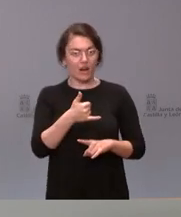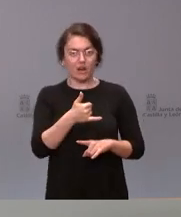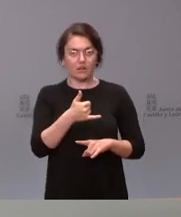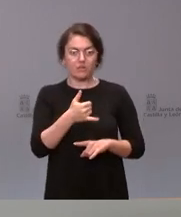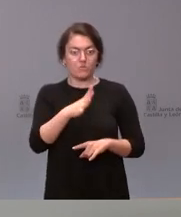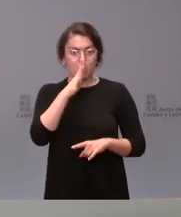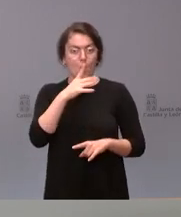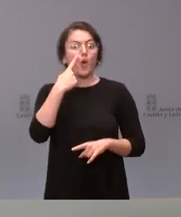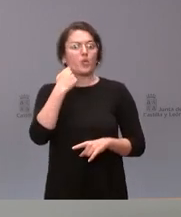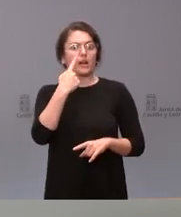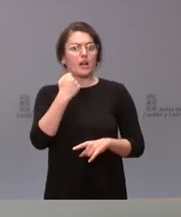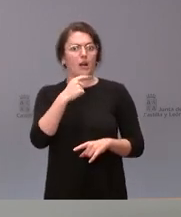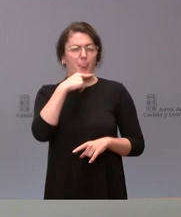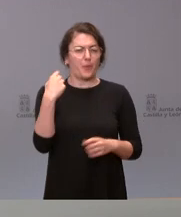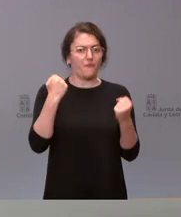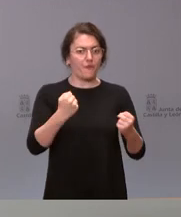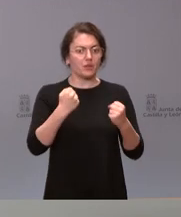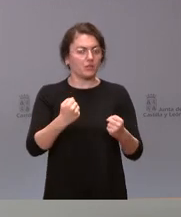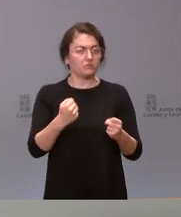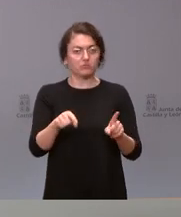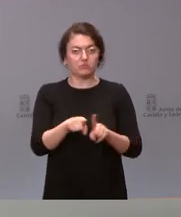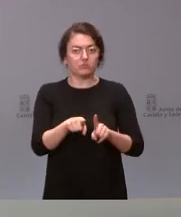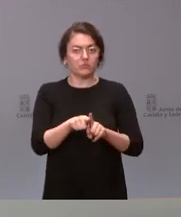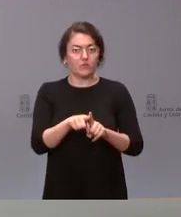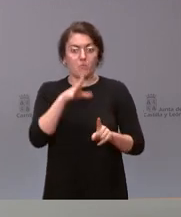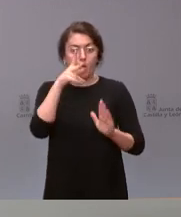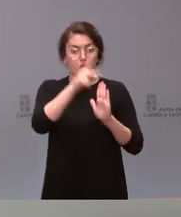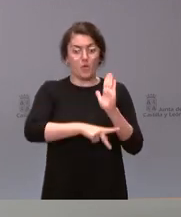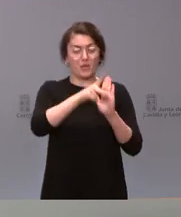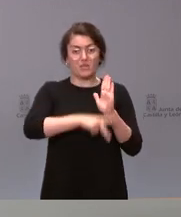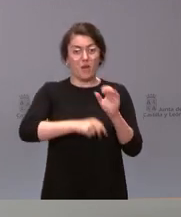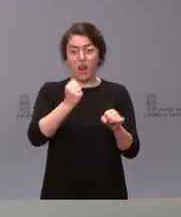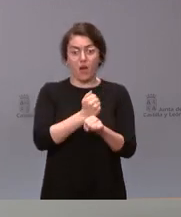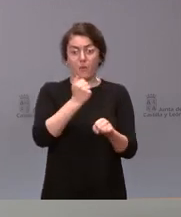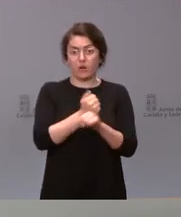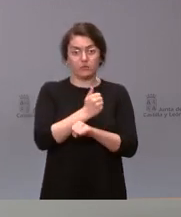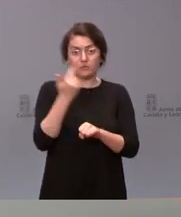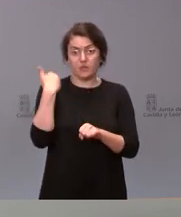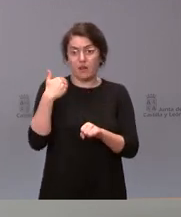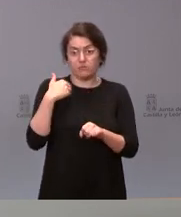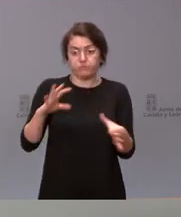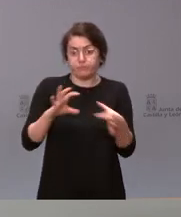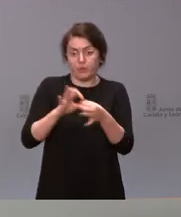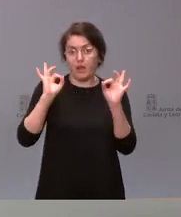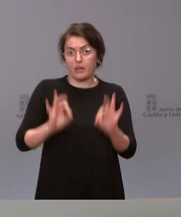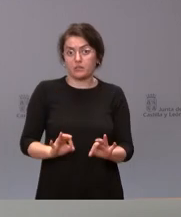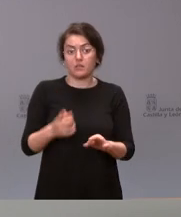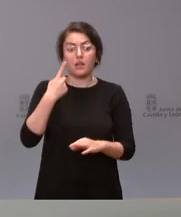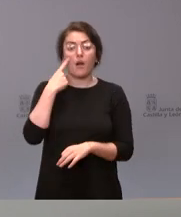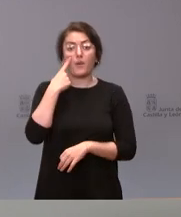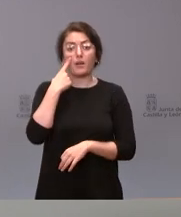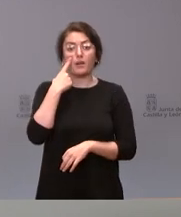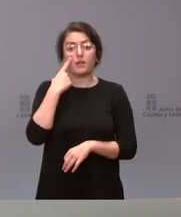lógicamente le era de aplicación toda la normativa laboral en materia de bajas de ámbito sanitario. Vamos a ver en qué medida esto